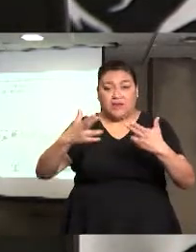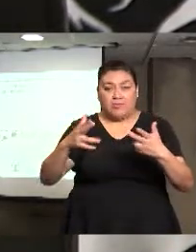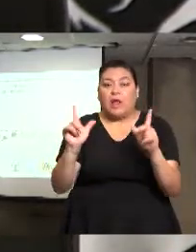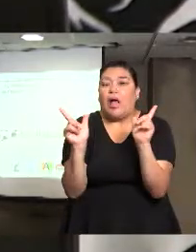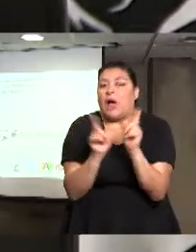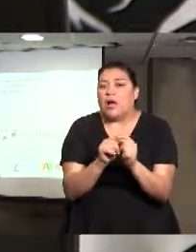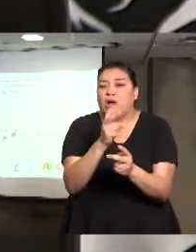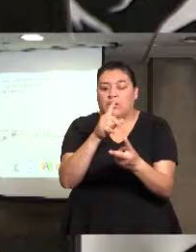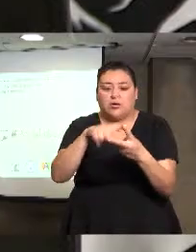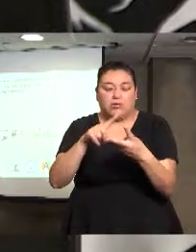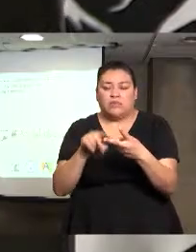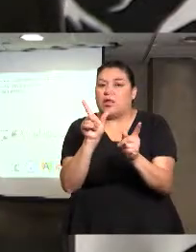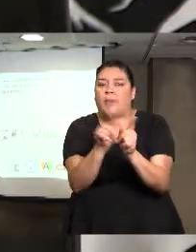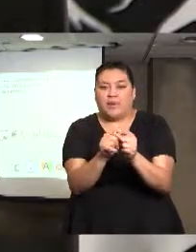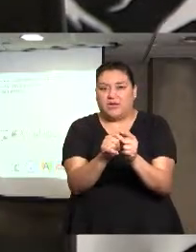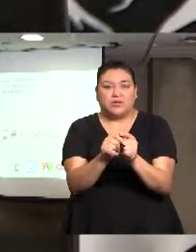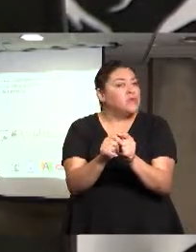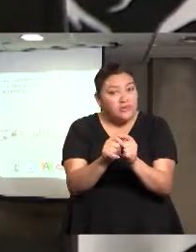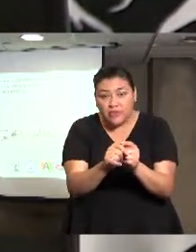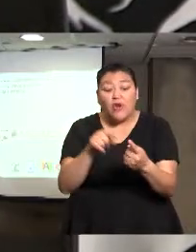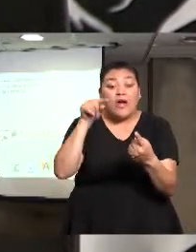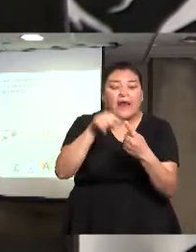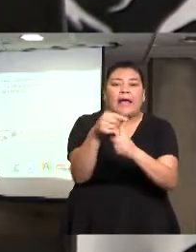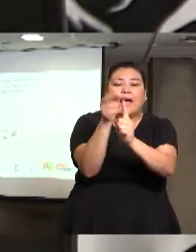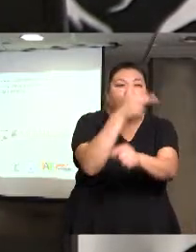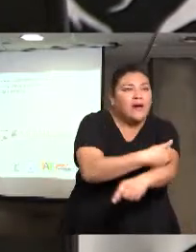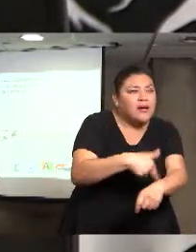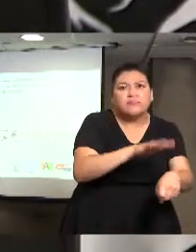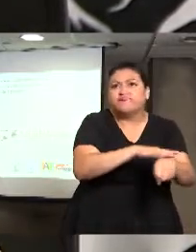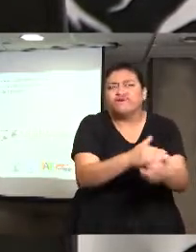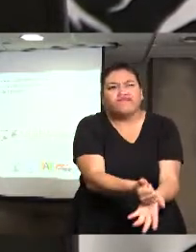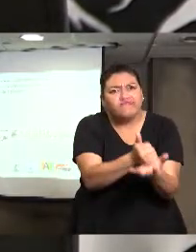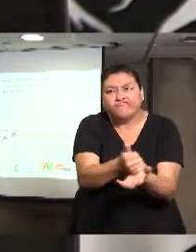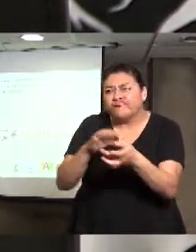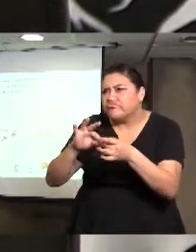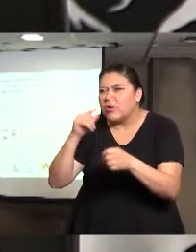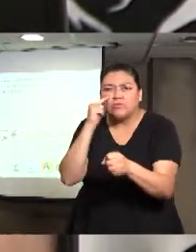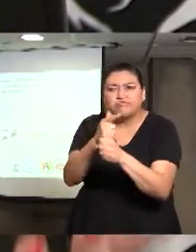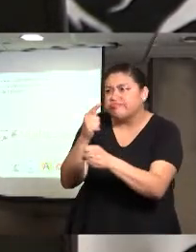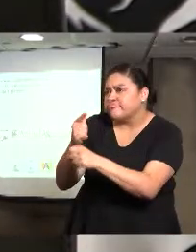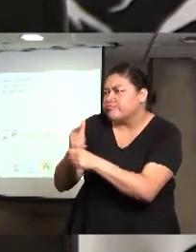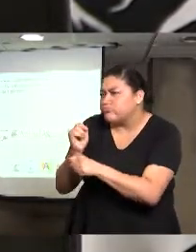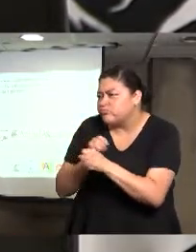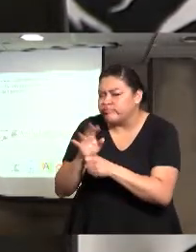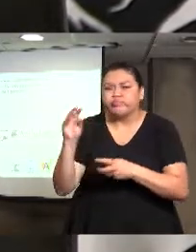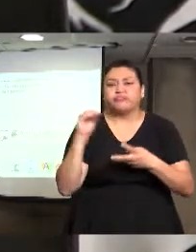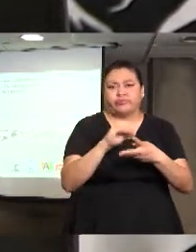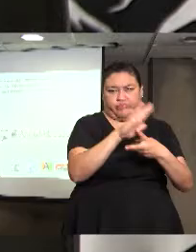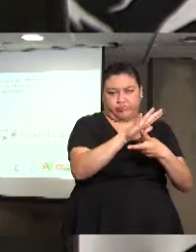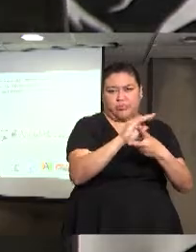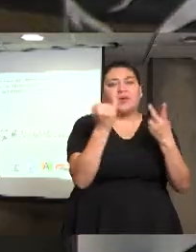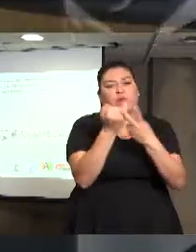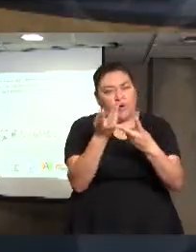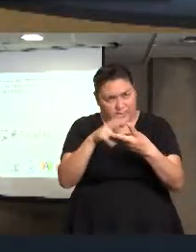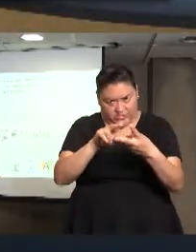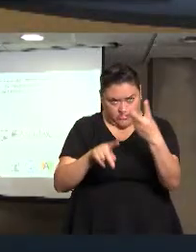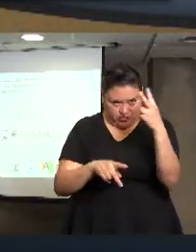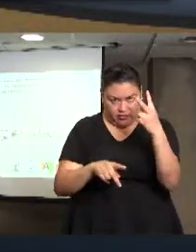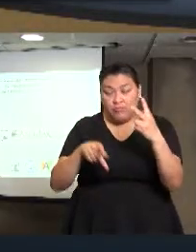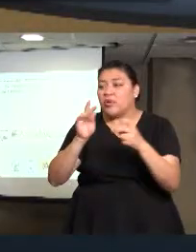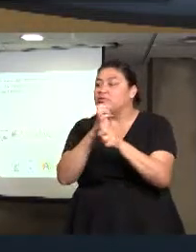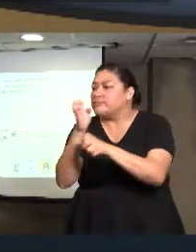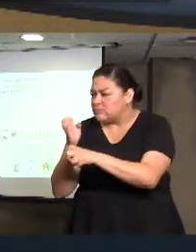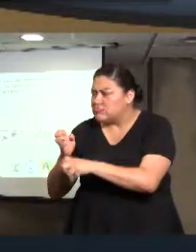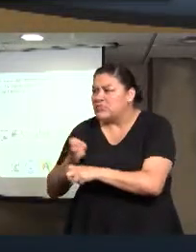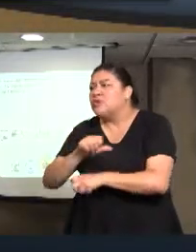haya más en Chiapas o DF, sino que se han hecho acciones mucho más profundas en torno a la persecución del delito, eso es